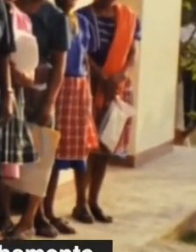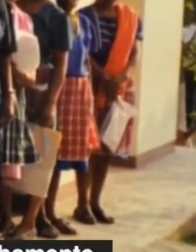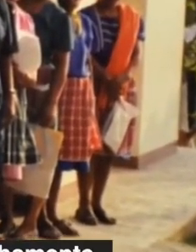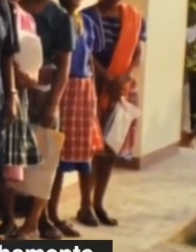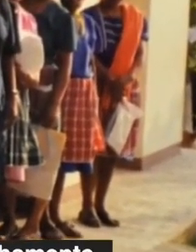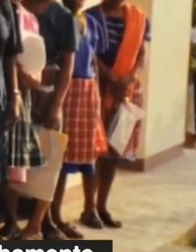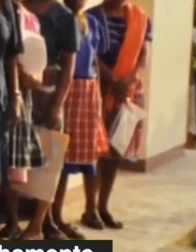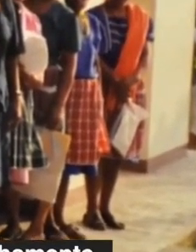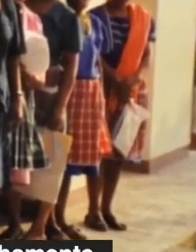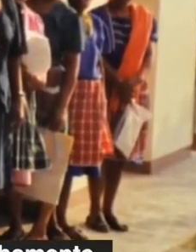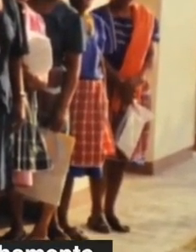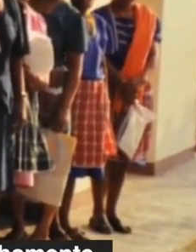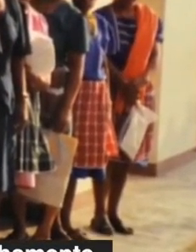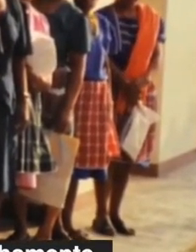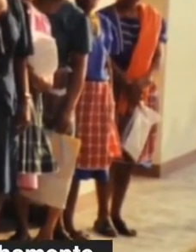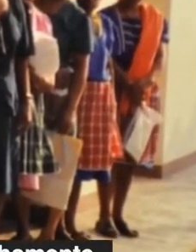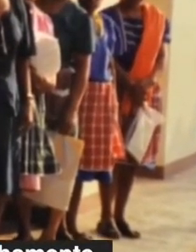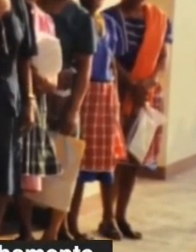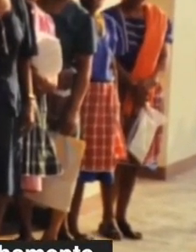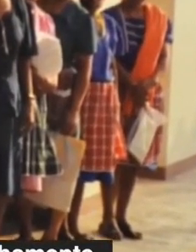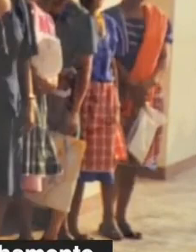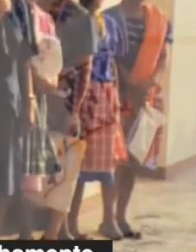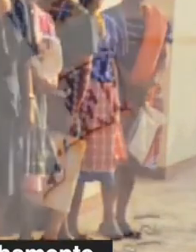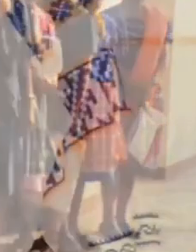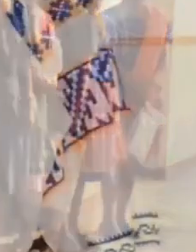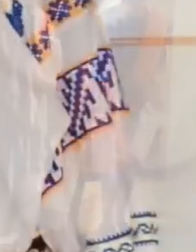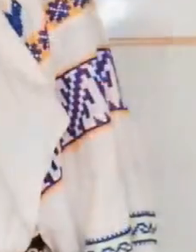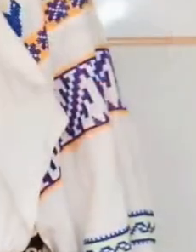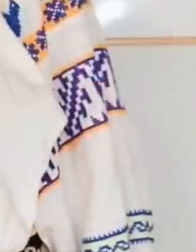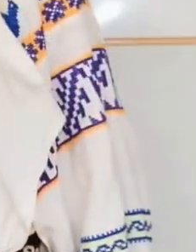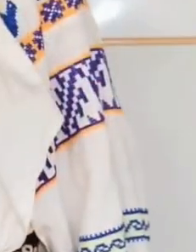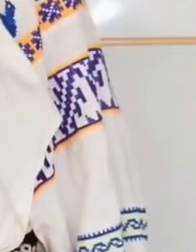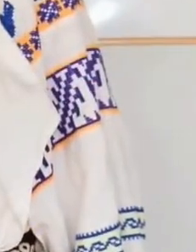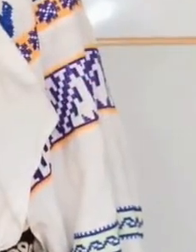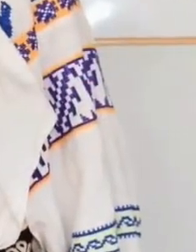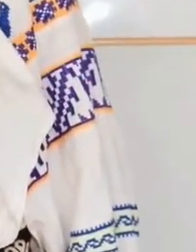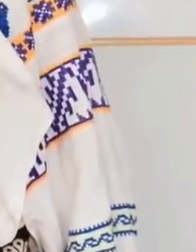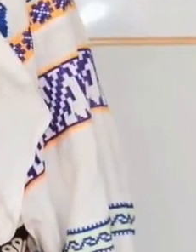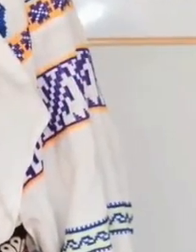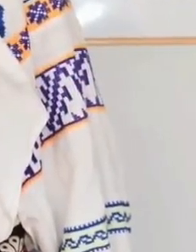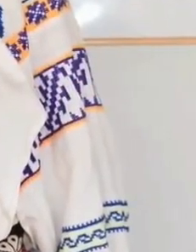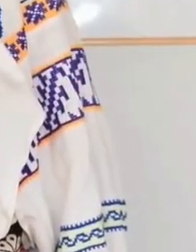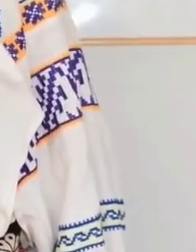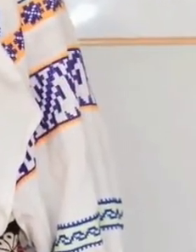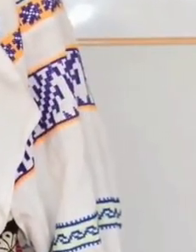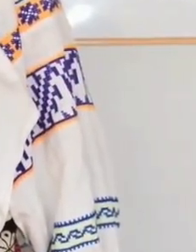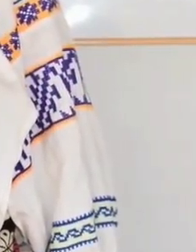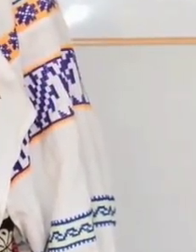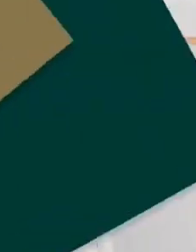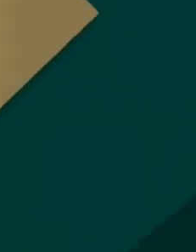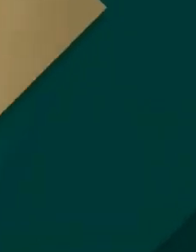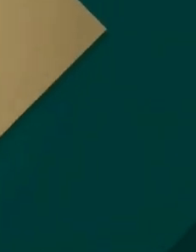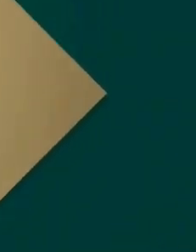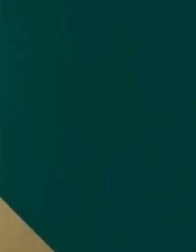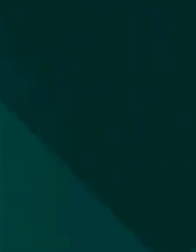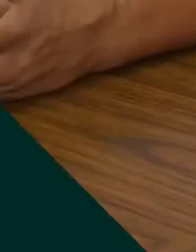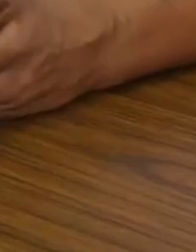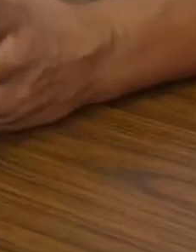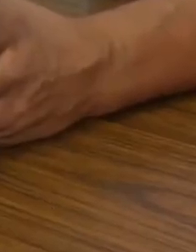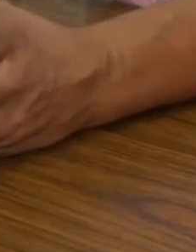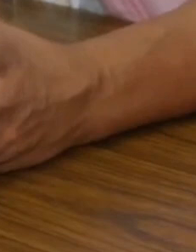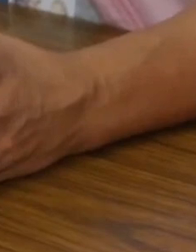modelo de atención integral a la salud vincula estrechamente las acciones médicas y preventivas con la participación de la comunidad.